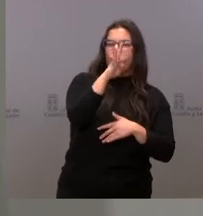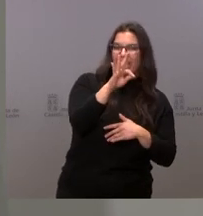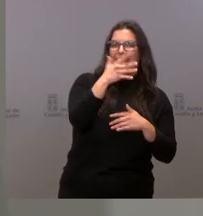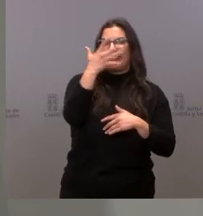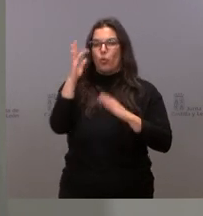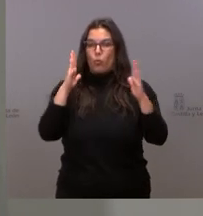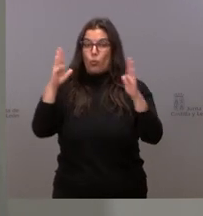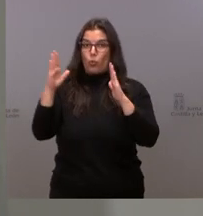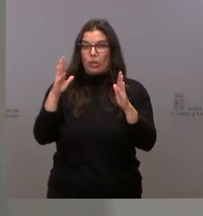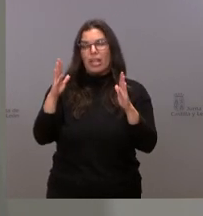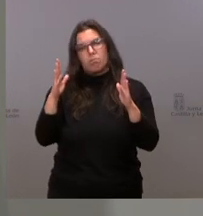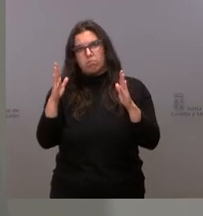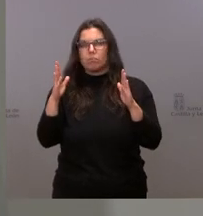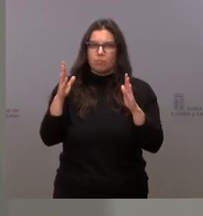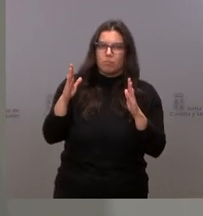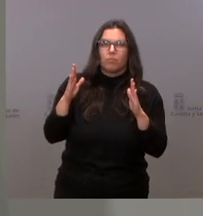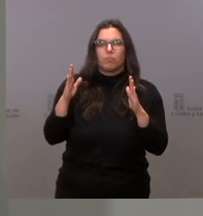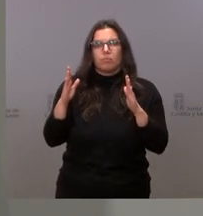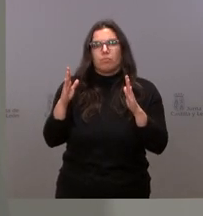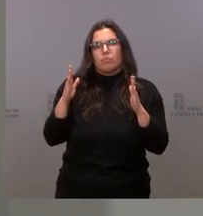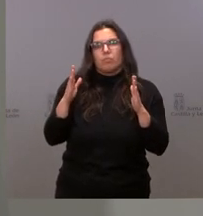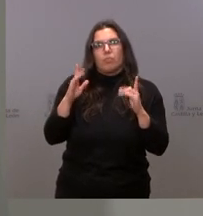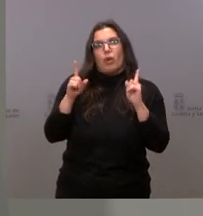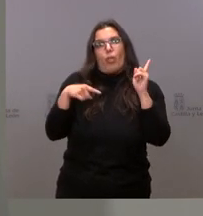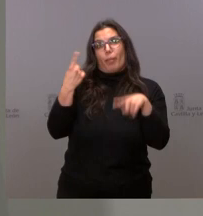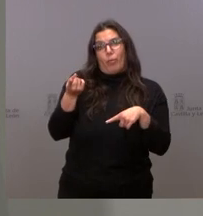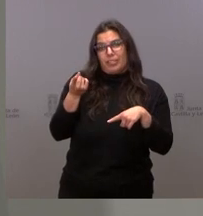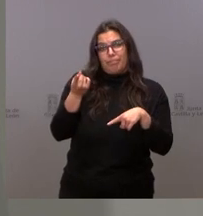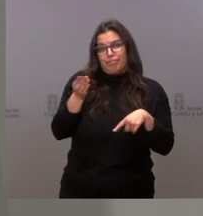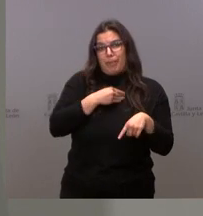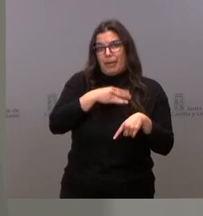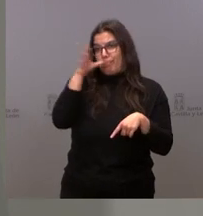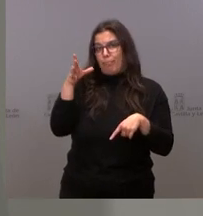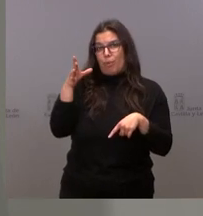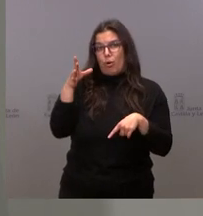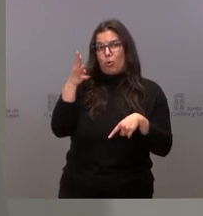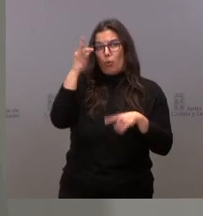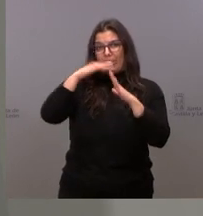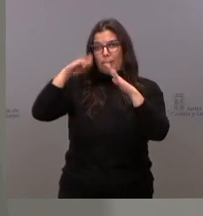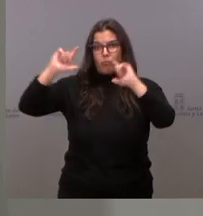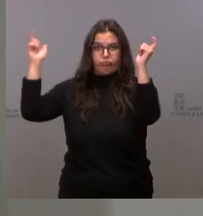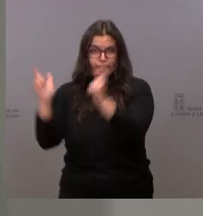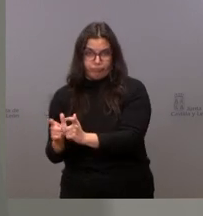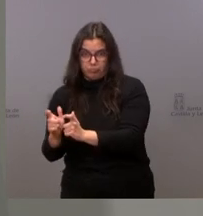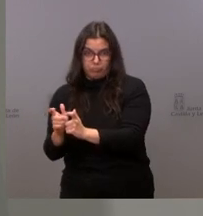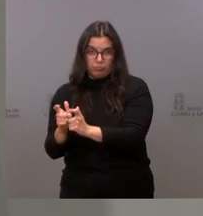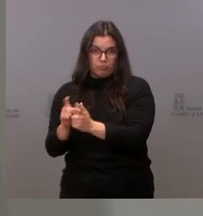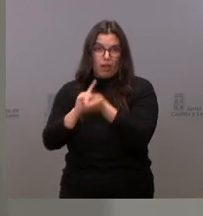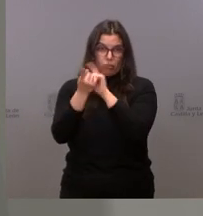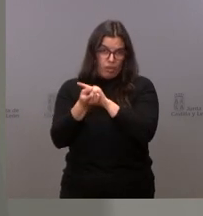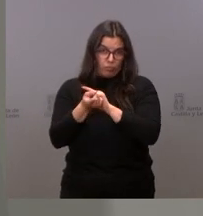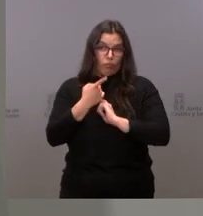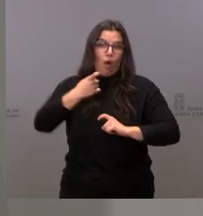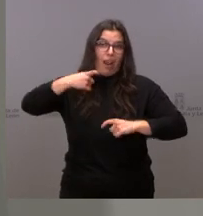ensancha un poquito ahora, entre los 60 y 50, y luego, desgraciadamente, no se ensancha nada. Más bien, todo lo contrario. Ya nos